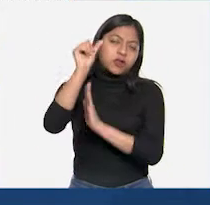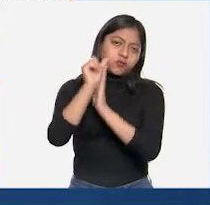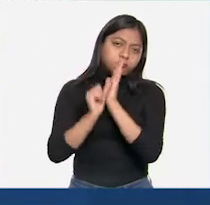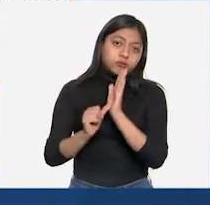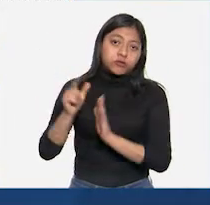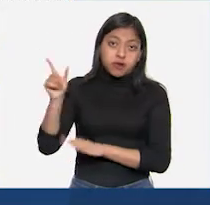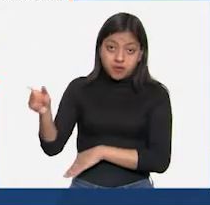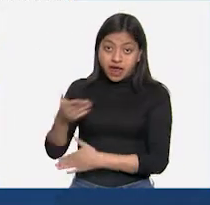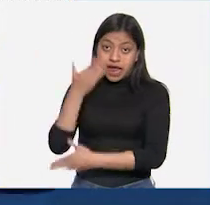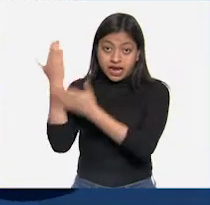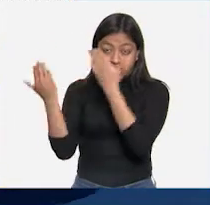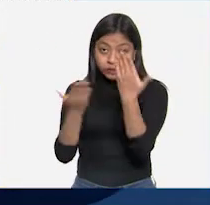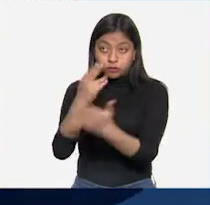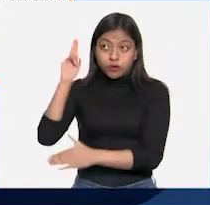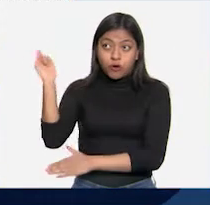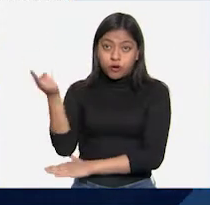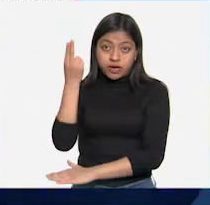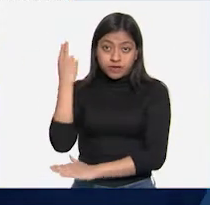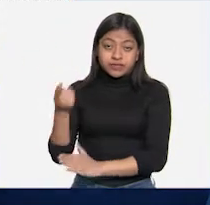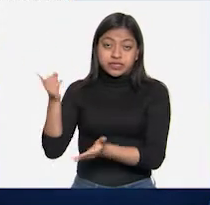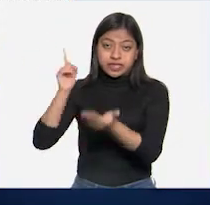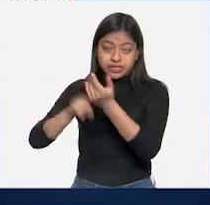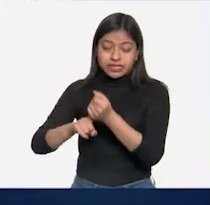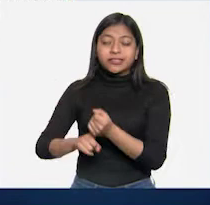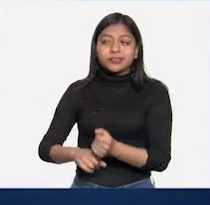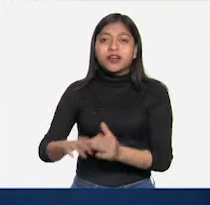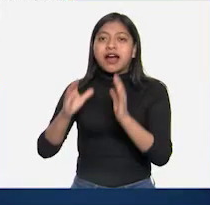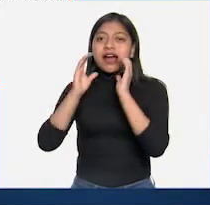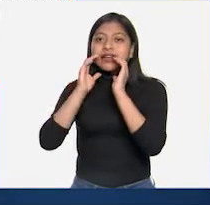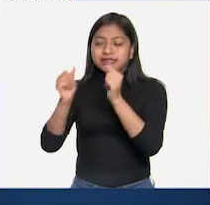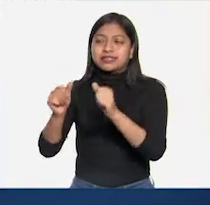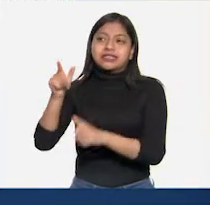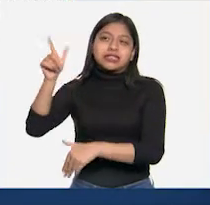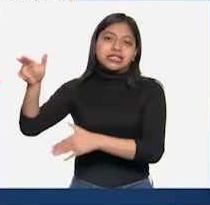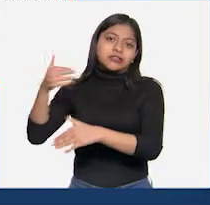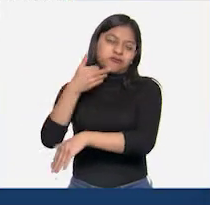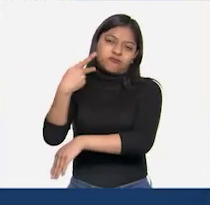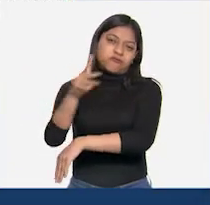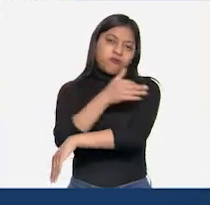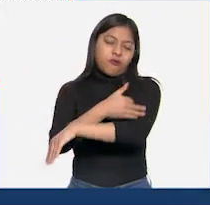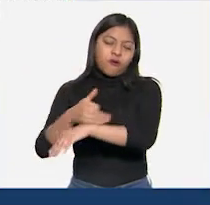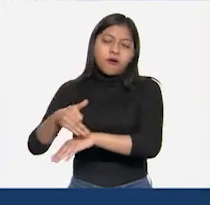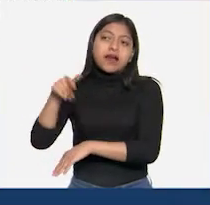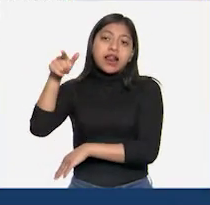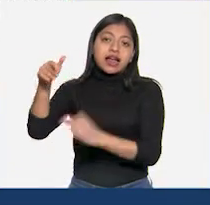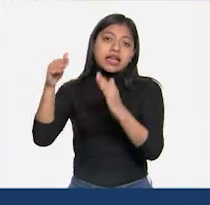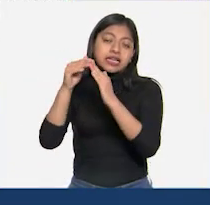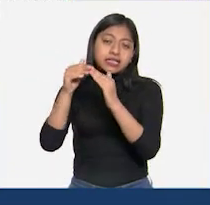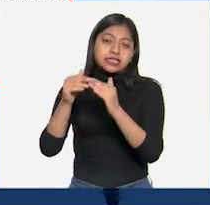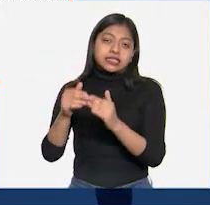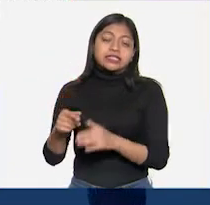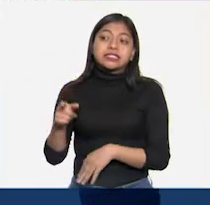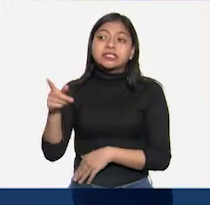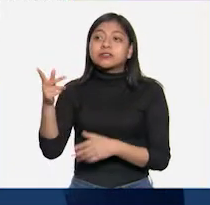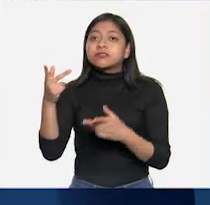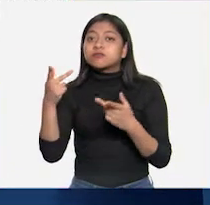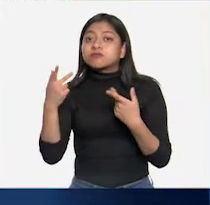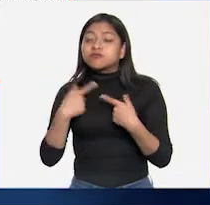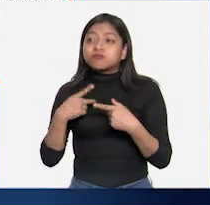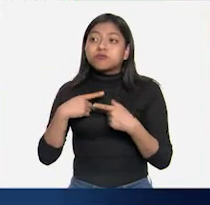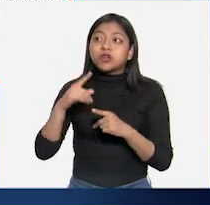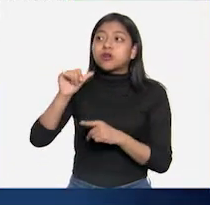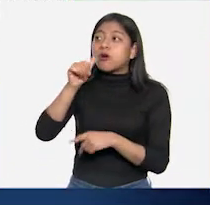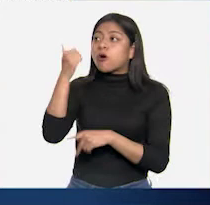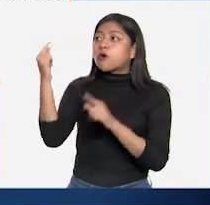estudiante de la universidad, regresó a la granja de su familia y durante todo ese periodo no tuvo a nadie con